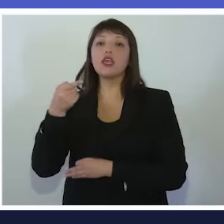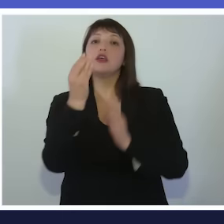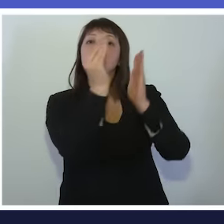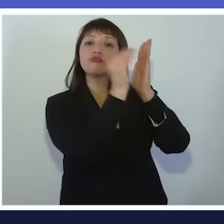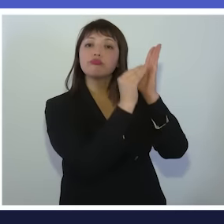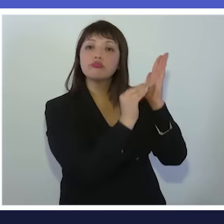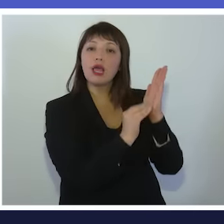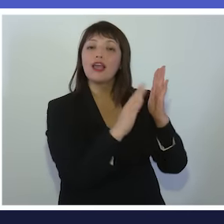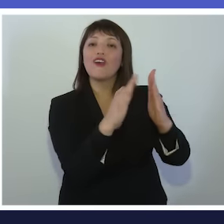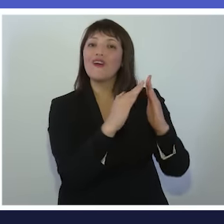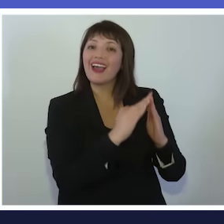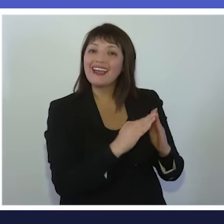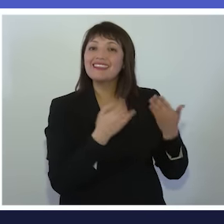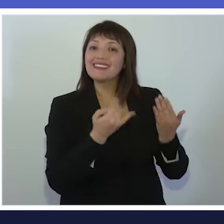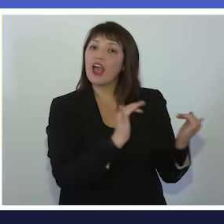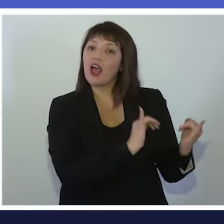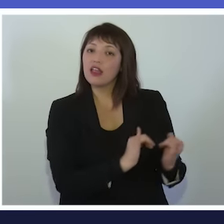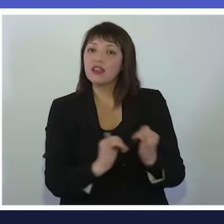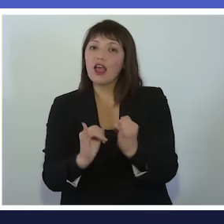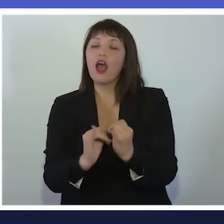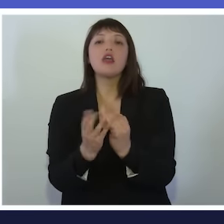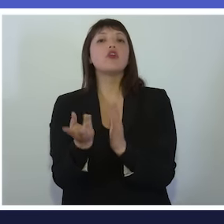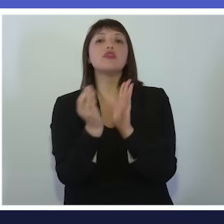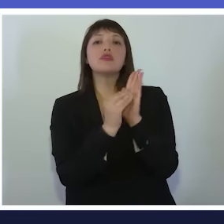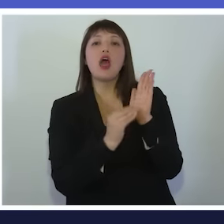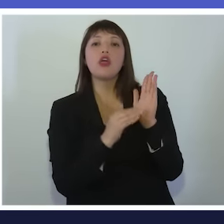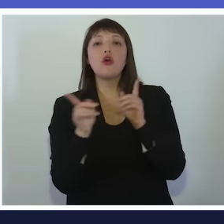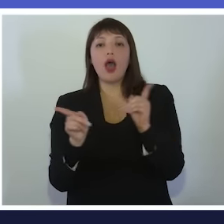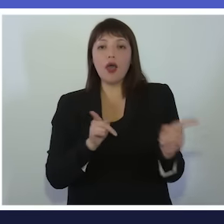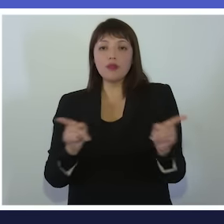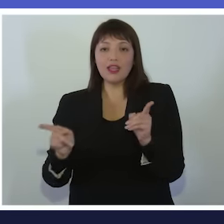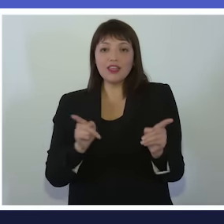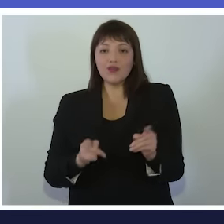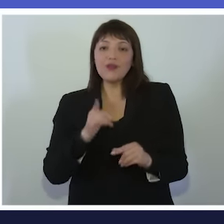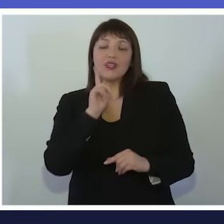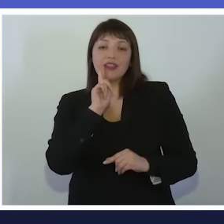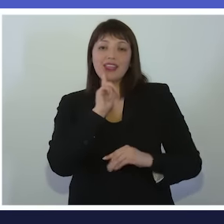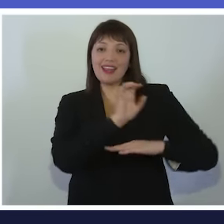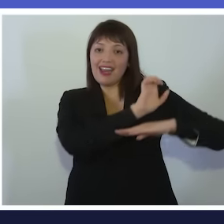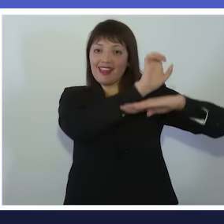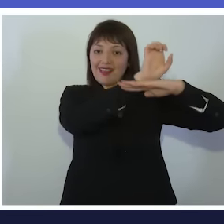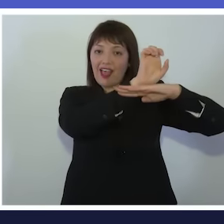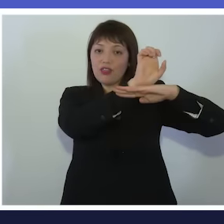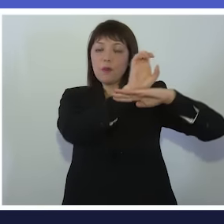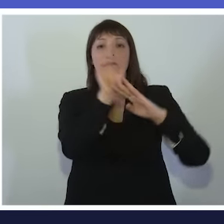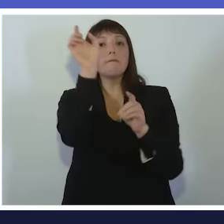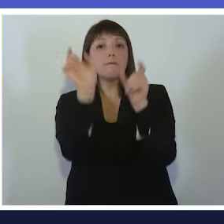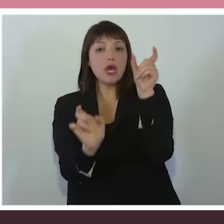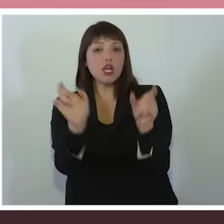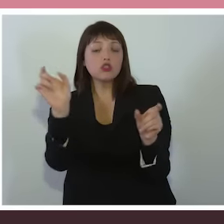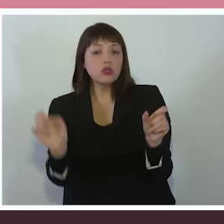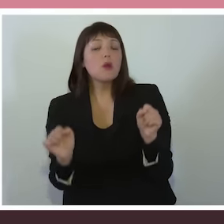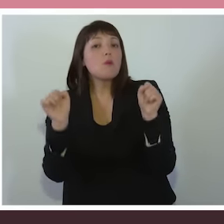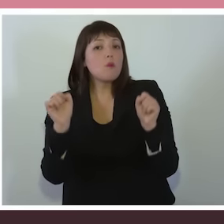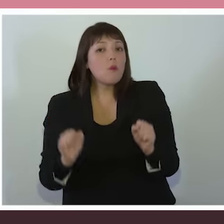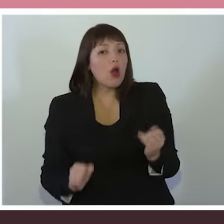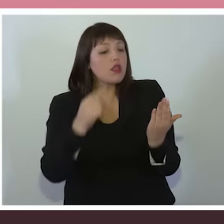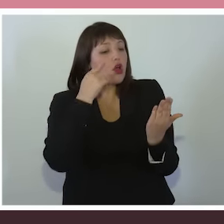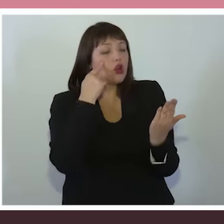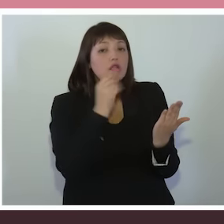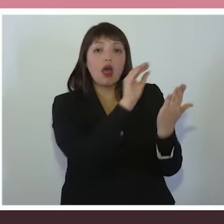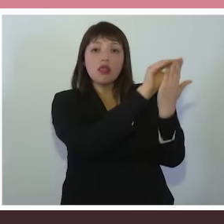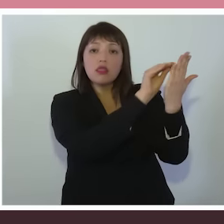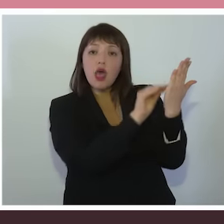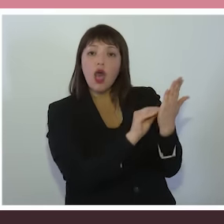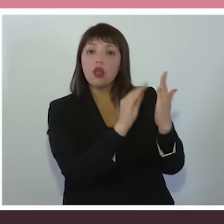incorpora la información que los hogares ya han entregado, más los datos administrativos con los que cuenta el Estado. Las personas podrán conocer la